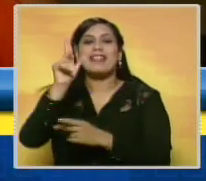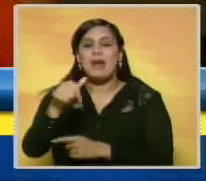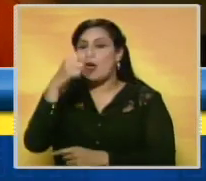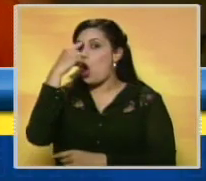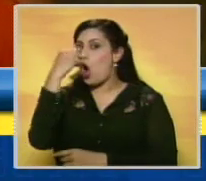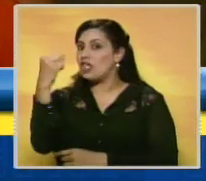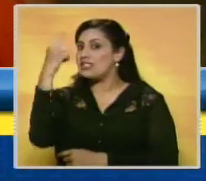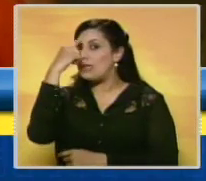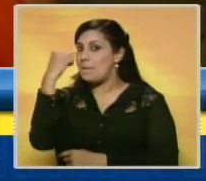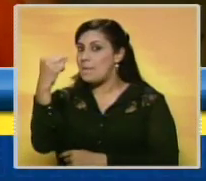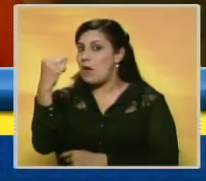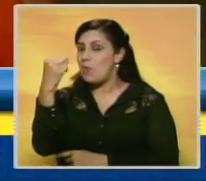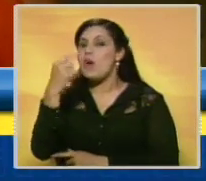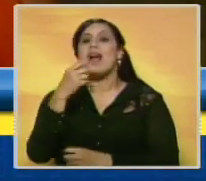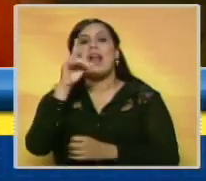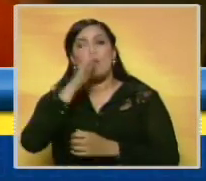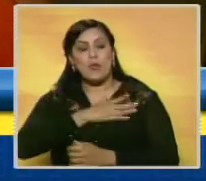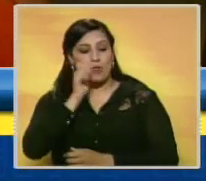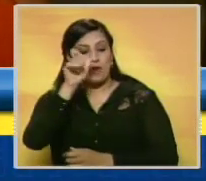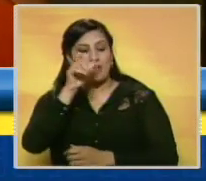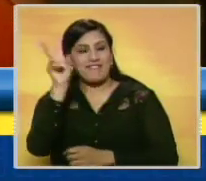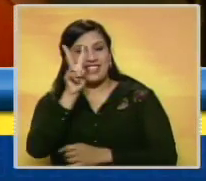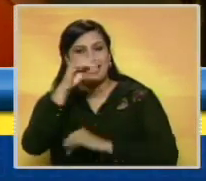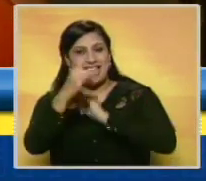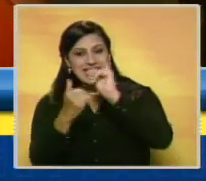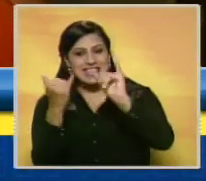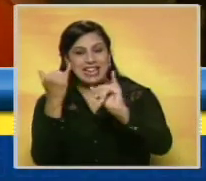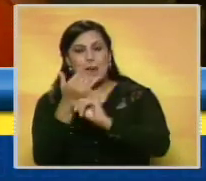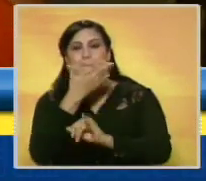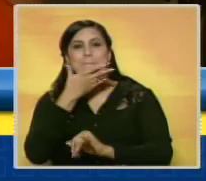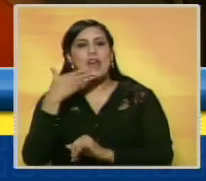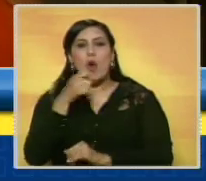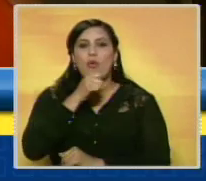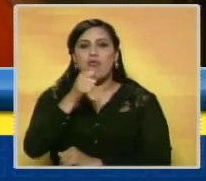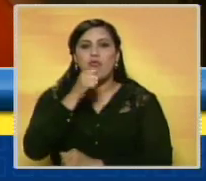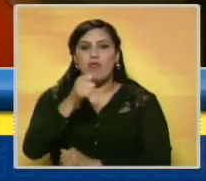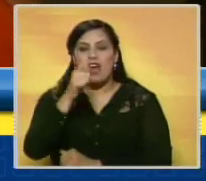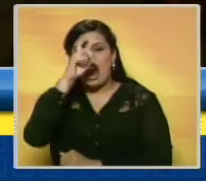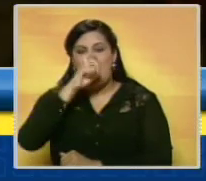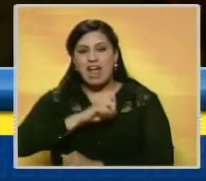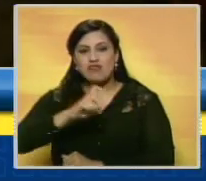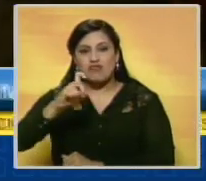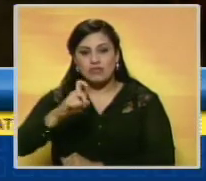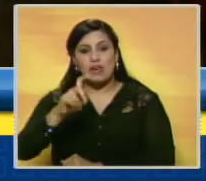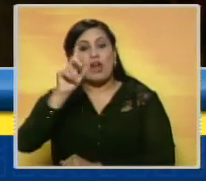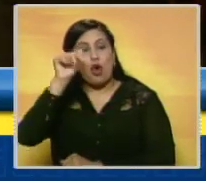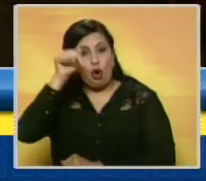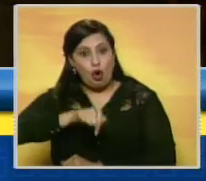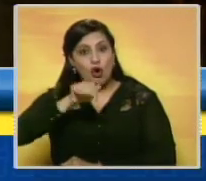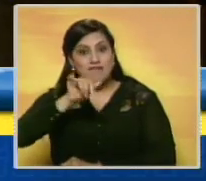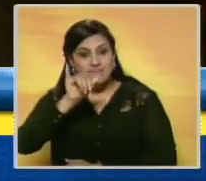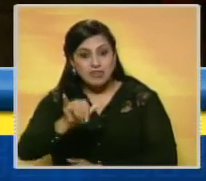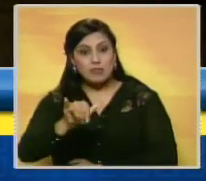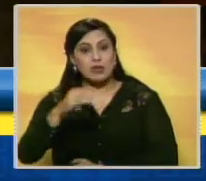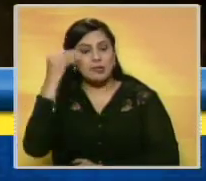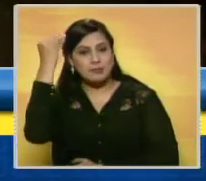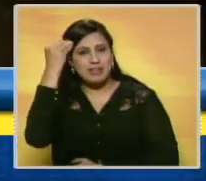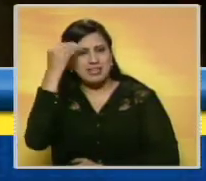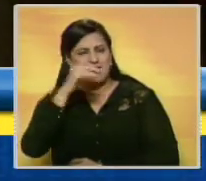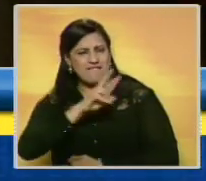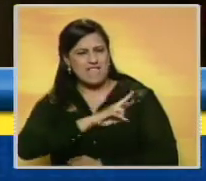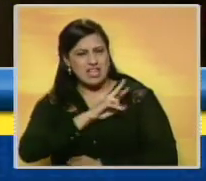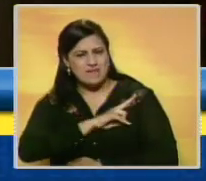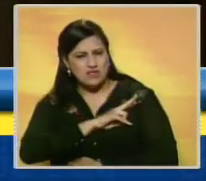José Manuel Dopazo, el venezolano internacional como narrador de Noticias del Año. Hoy precisamente pensando en